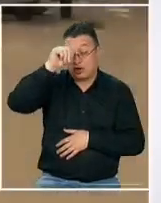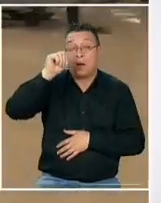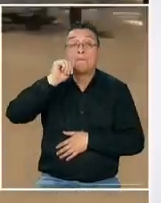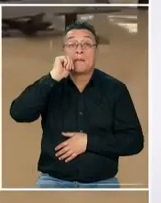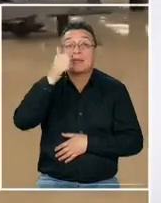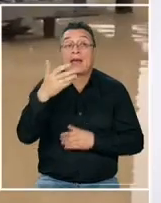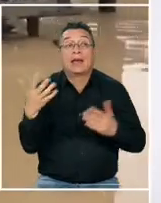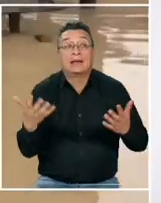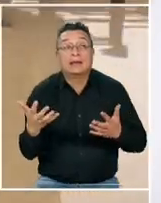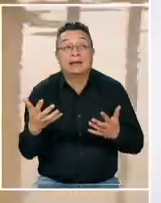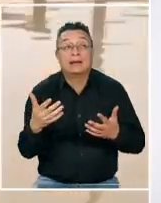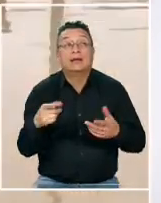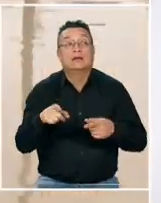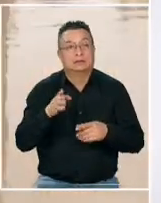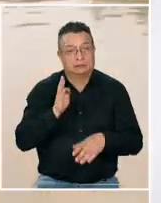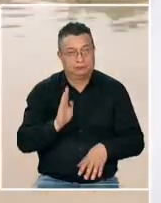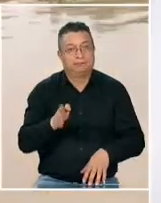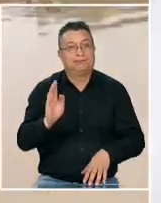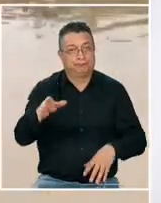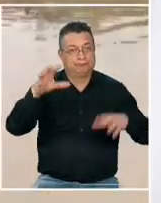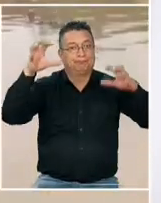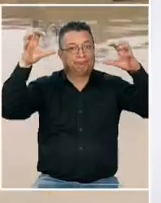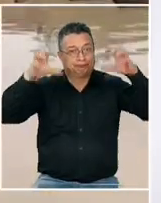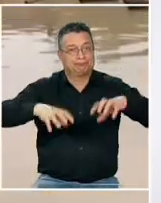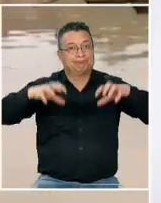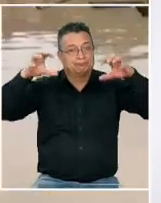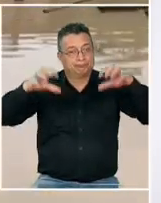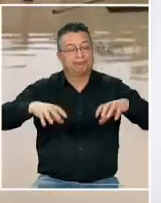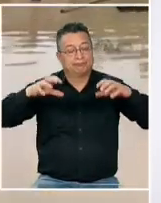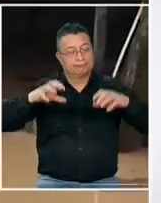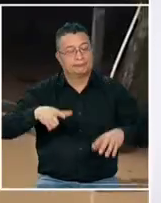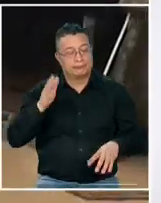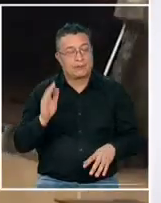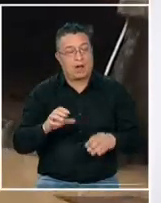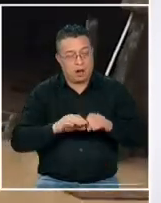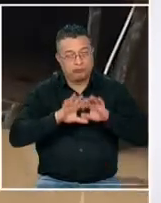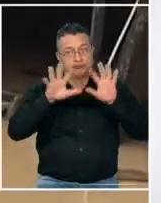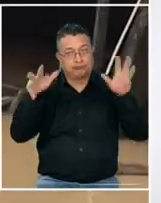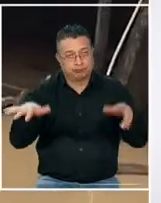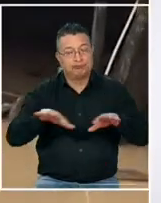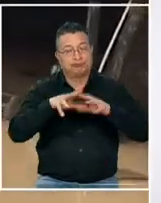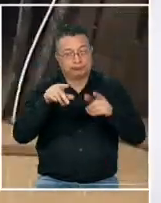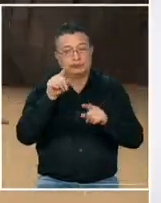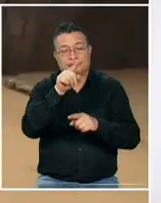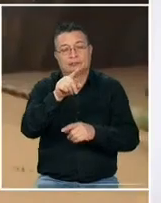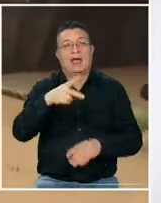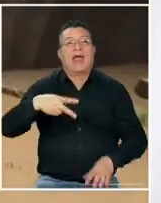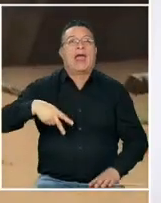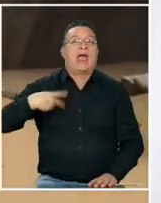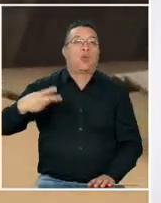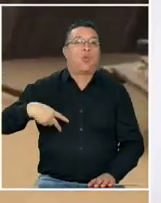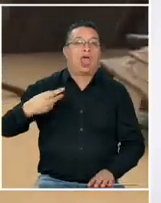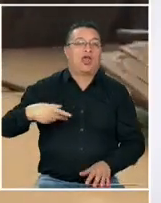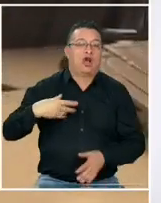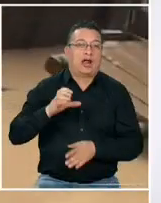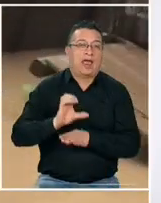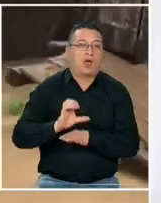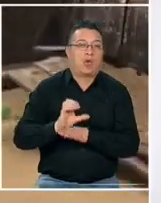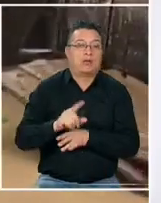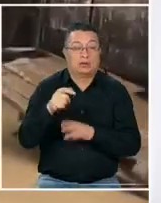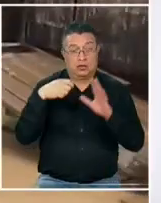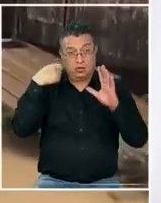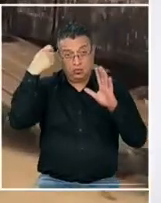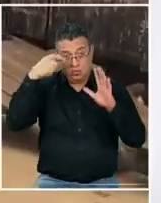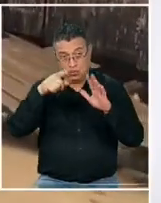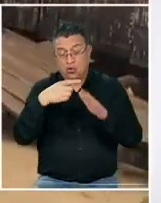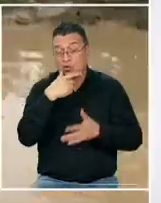mañana Connie deberían seguir las lluvias y por ende las inundaciones en Ecuador impresionantes imágenes entonces